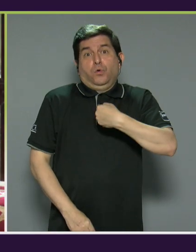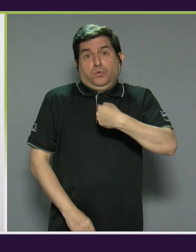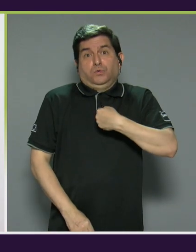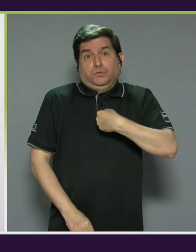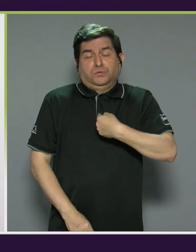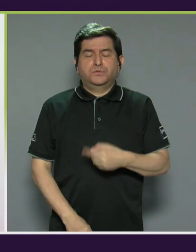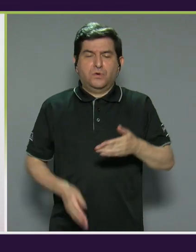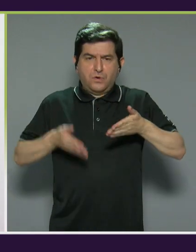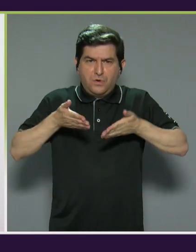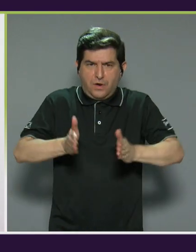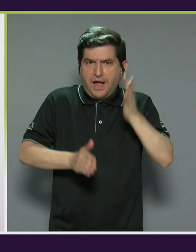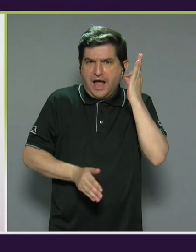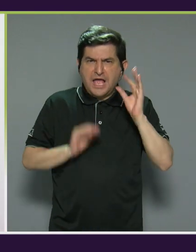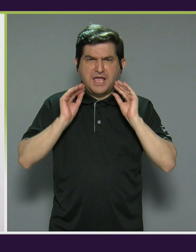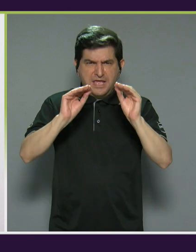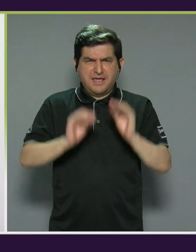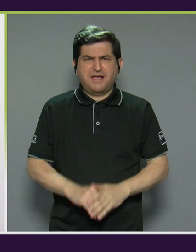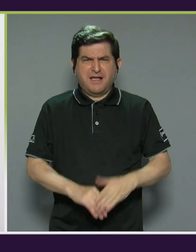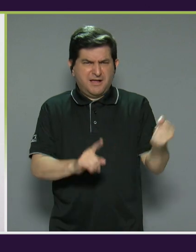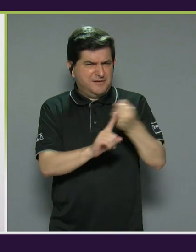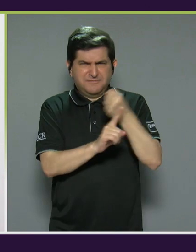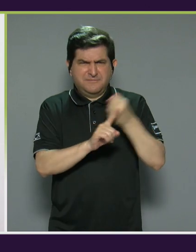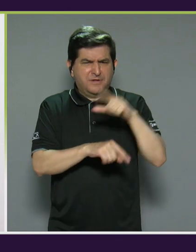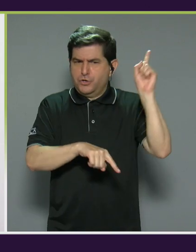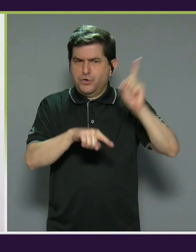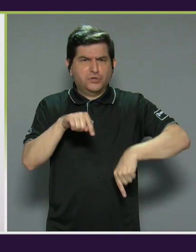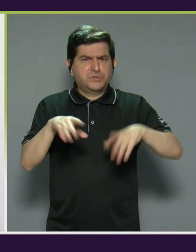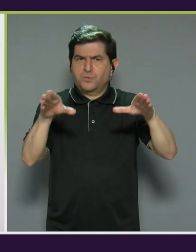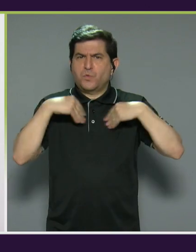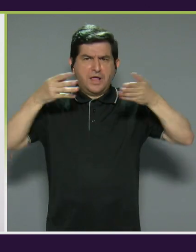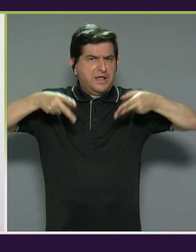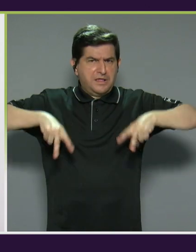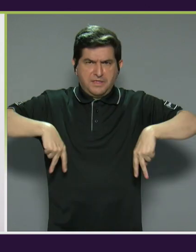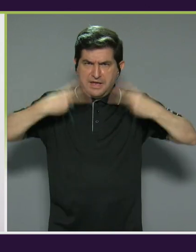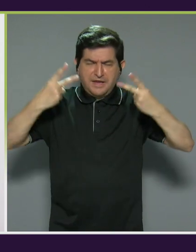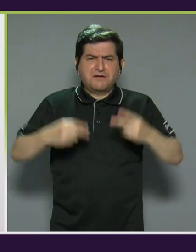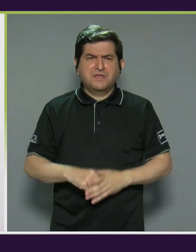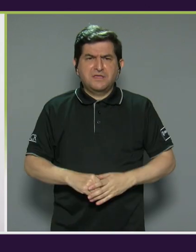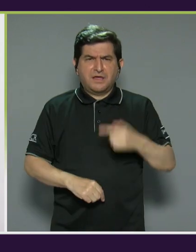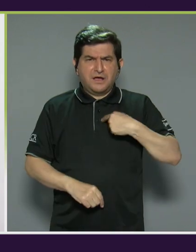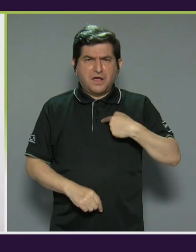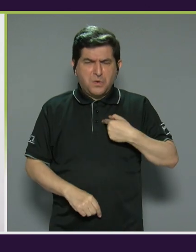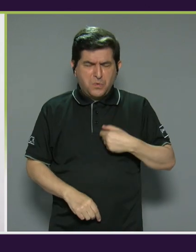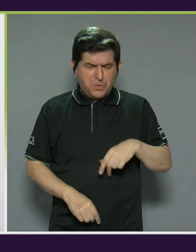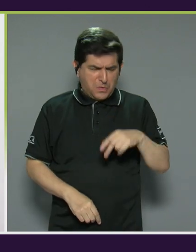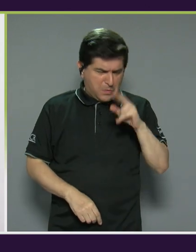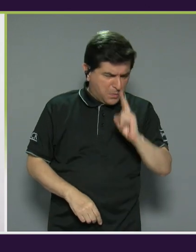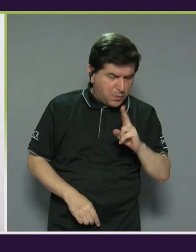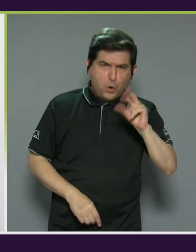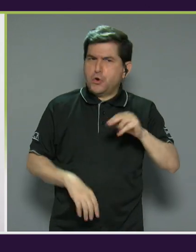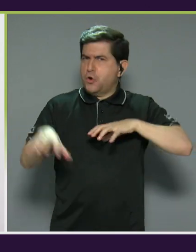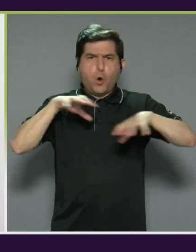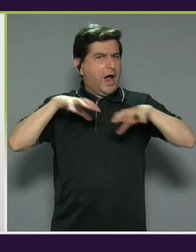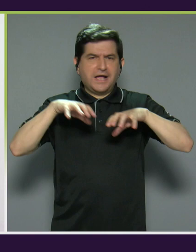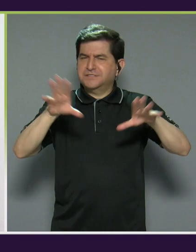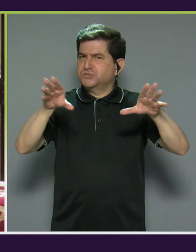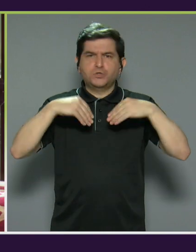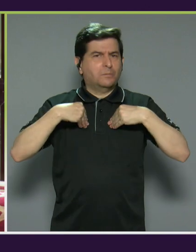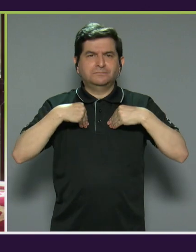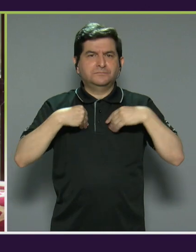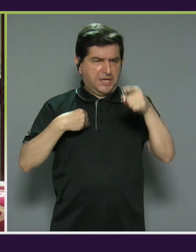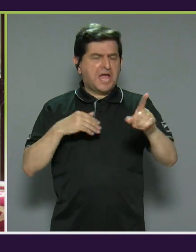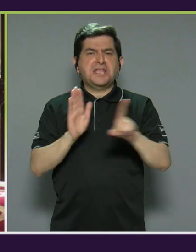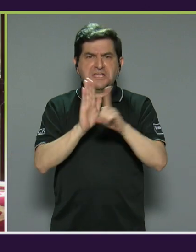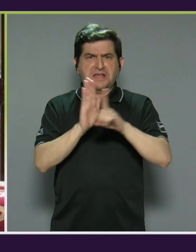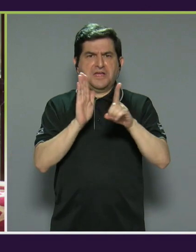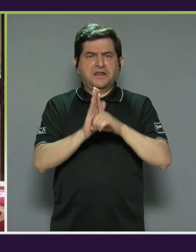Yo a mi hija le enseño que el maltrato no es posible en su vida, que bajar la cabeza no está en sus acciones, que ella tiene